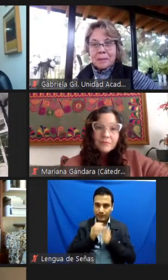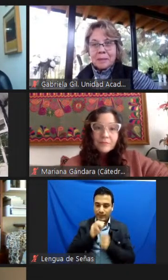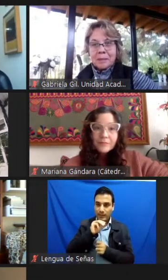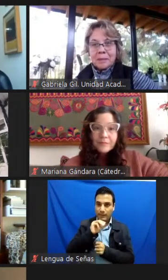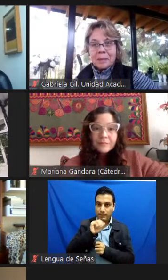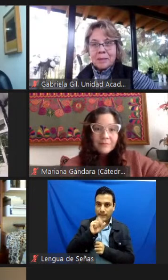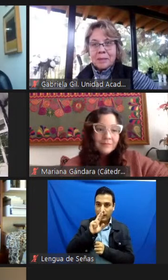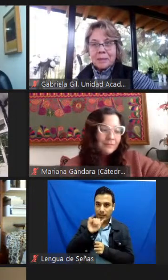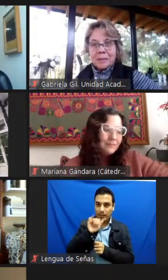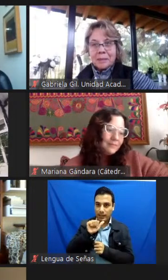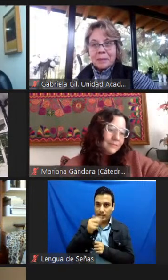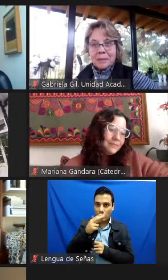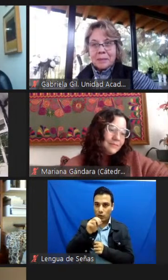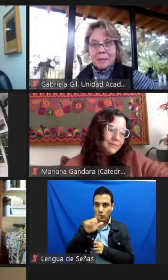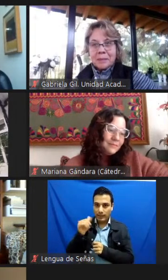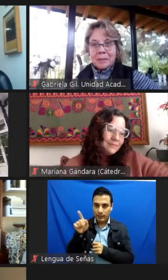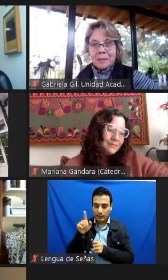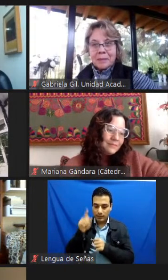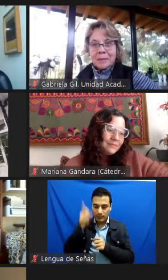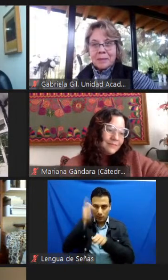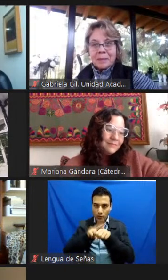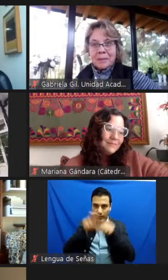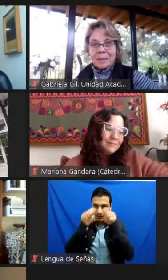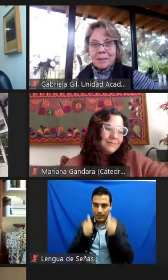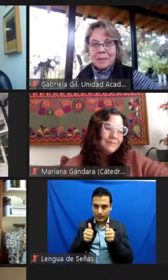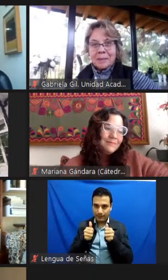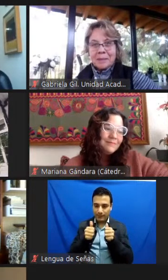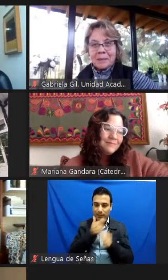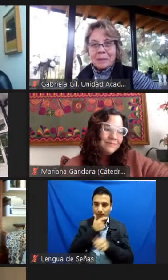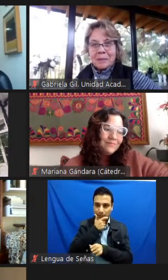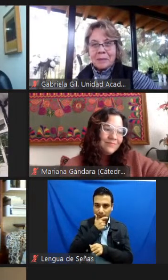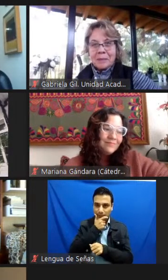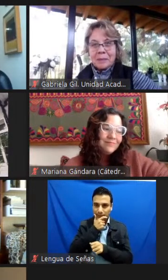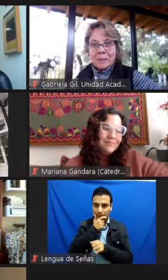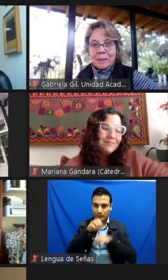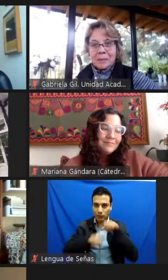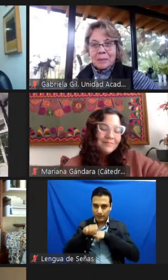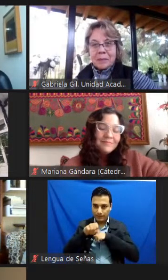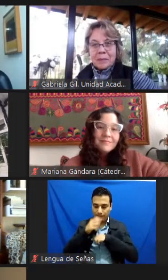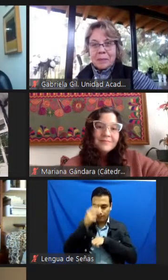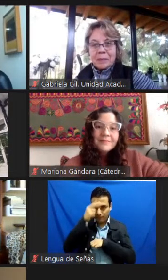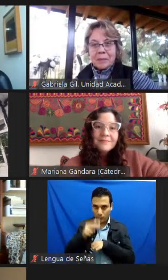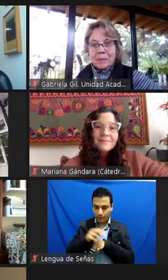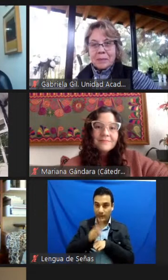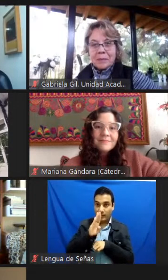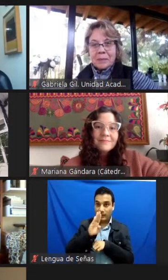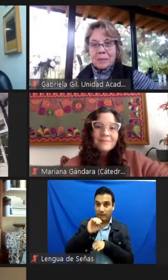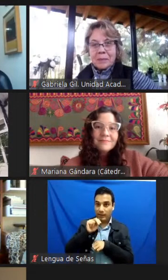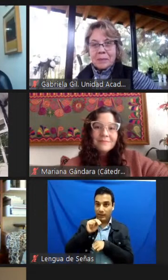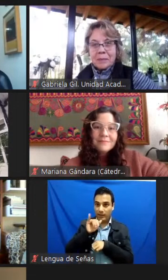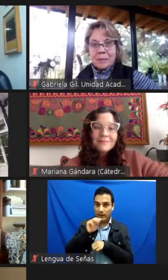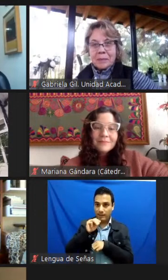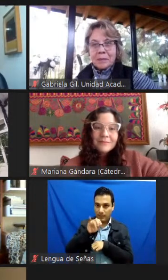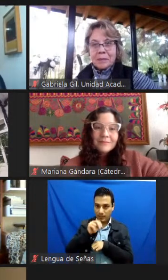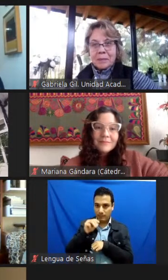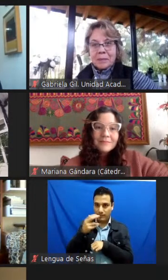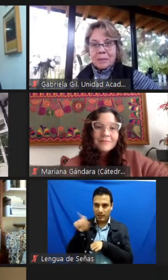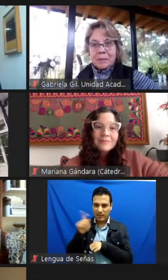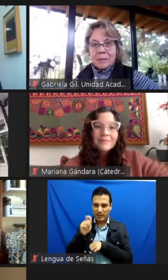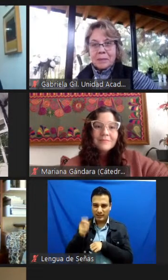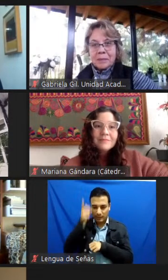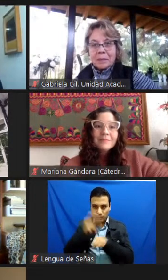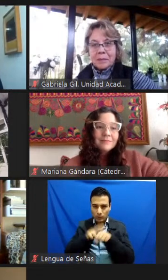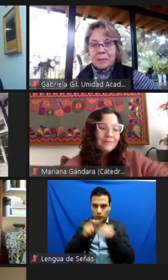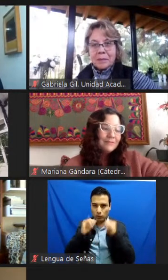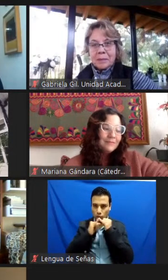Joli, directora de Artes British Council México. Benjamín Mayer, director de 17 Institutos de Estudios